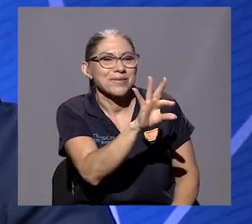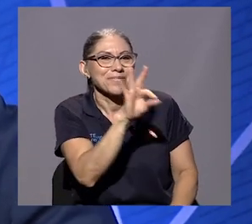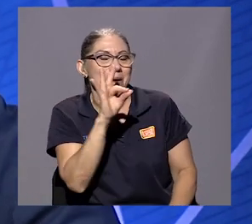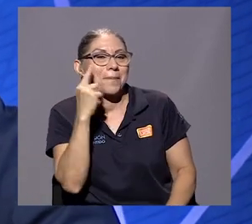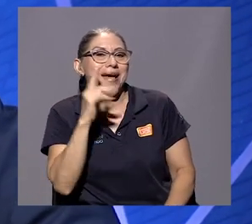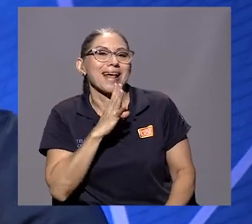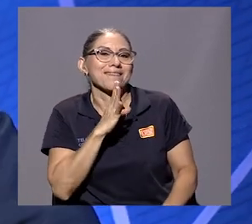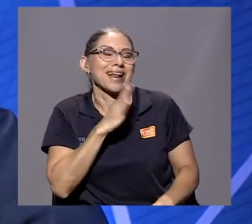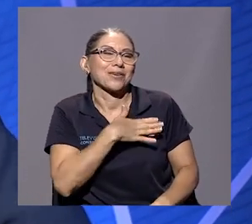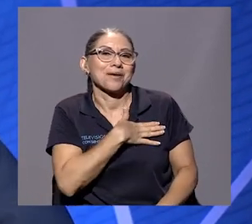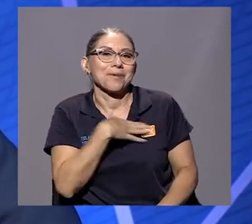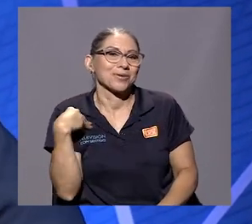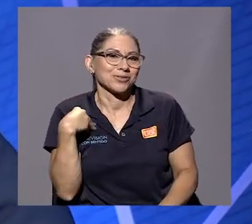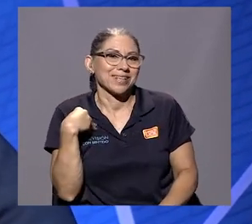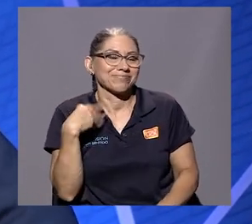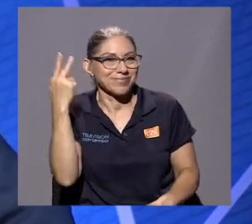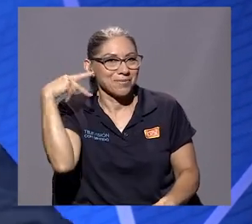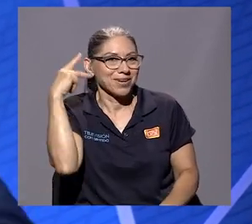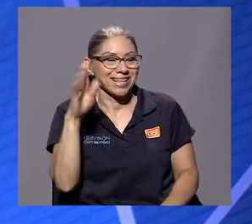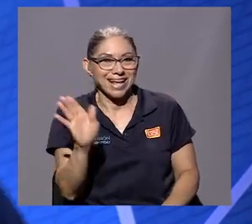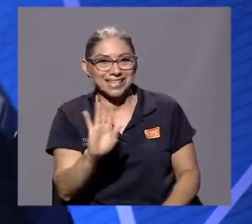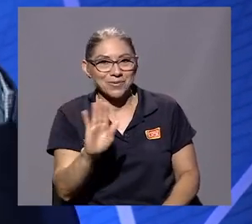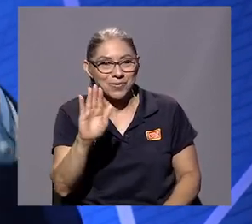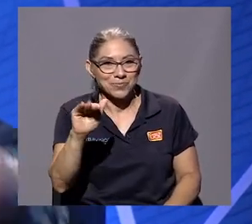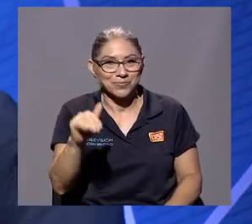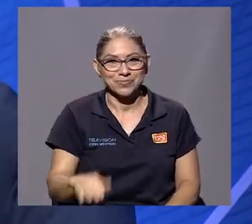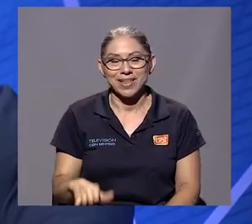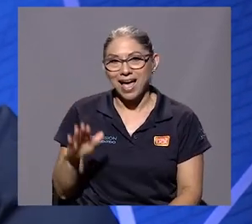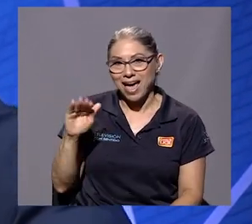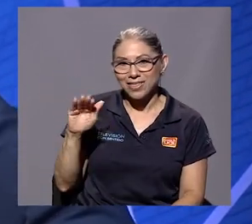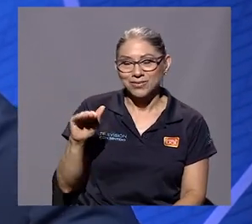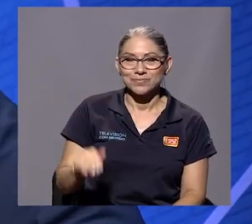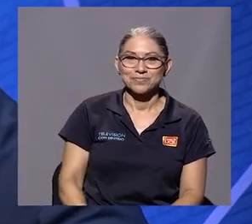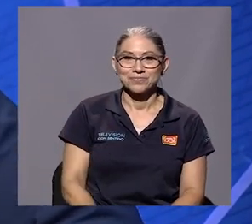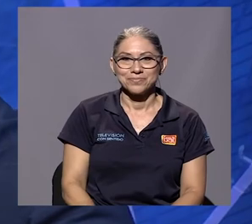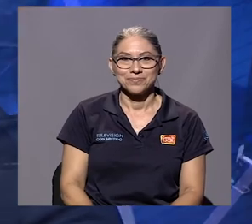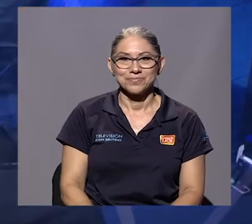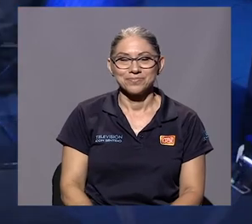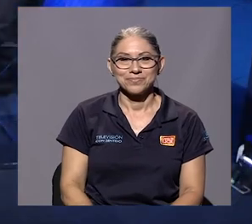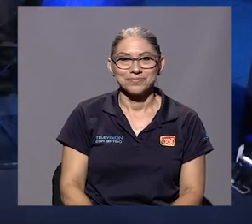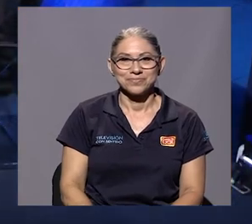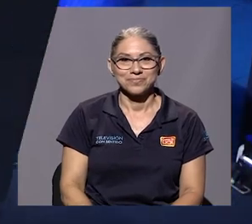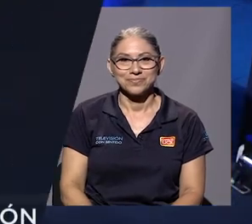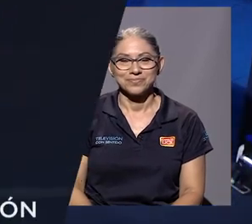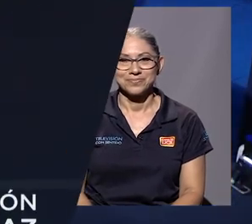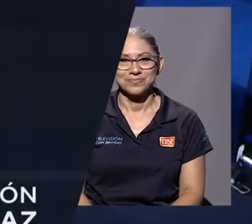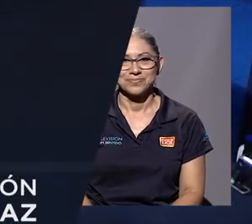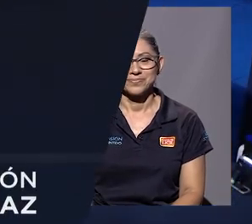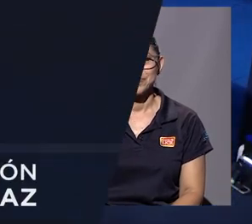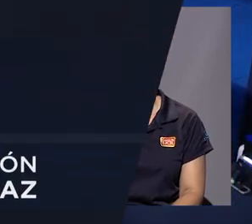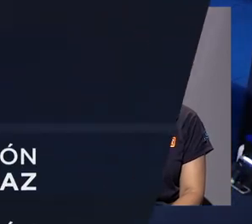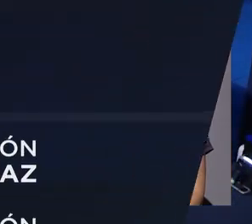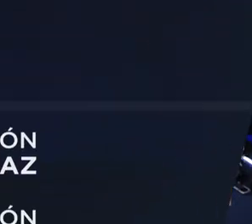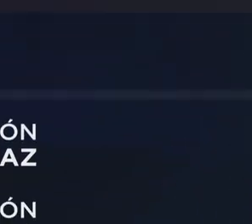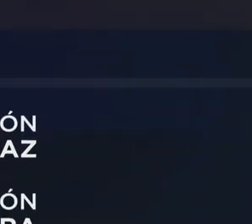oportunidad, para hablar de lo que me gusta también con él, que es la política. Hasta luego. Adiós. Salud. Gracias. Gracias.